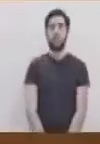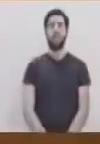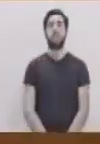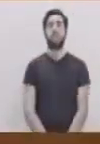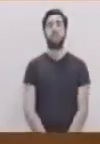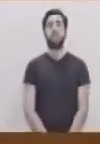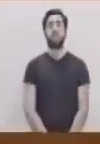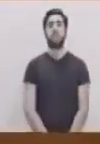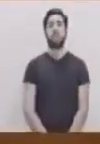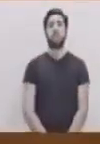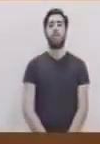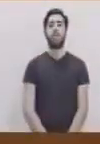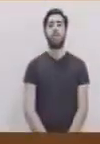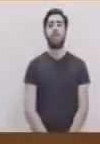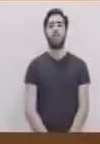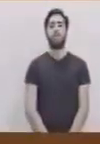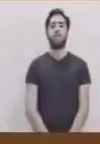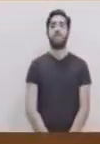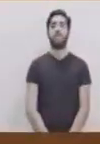muy bien